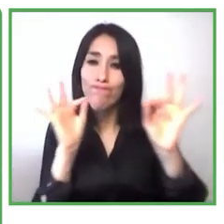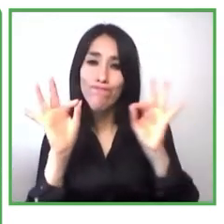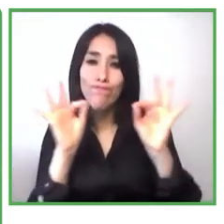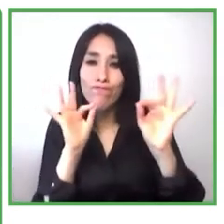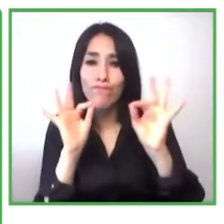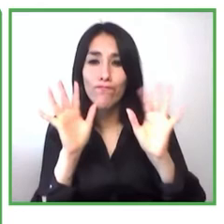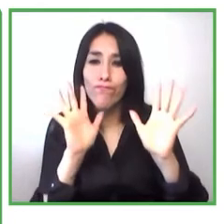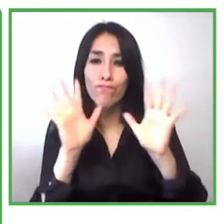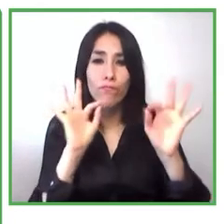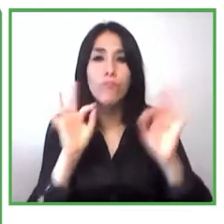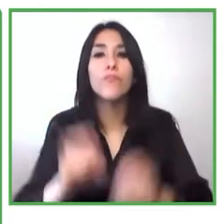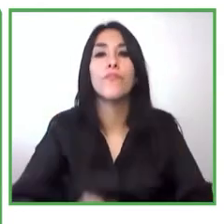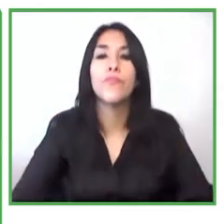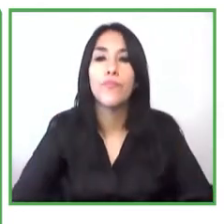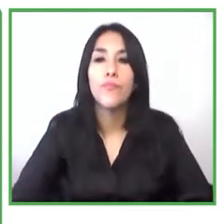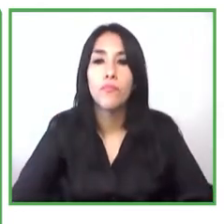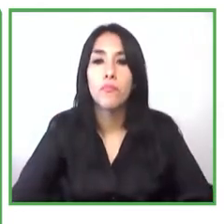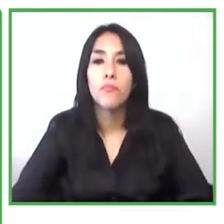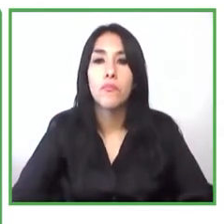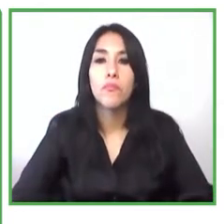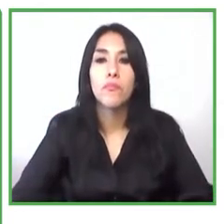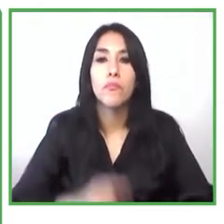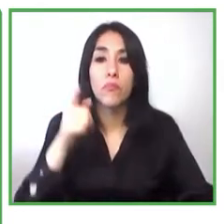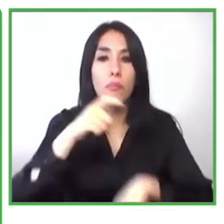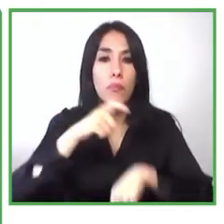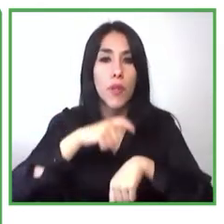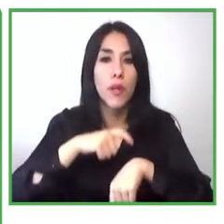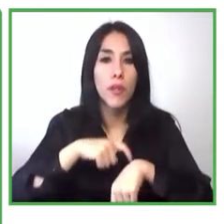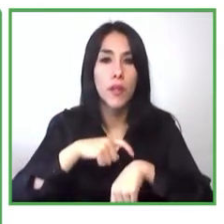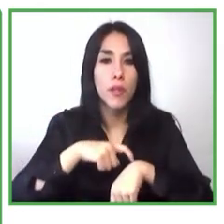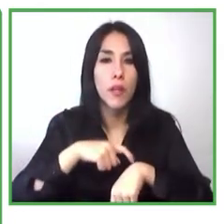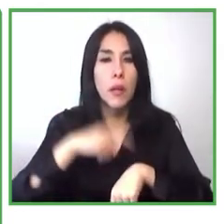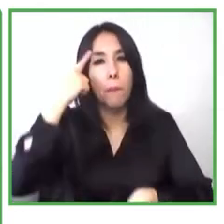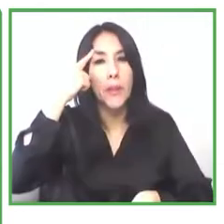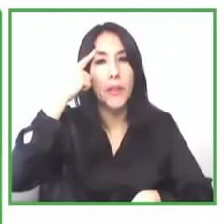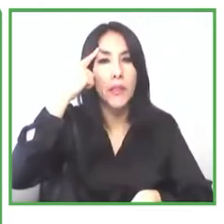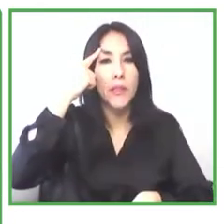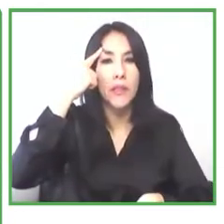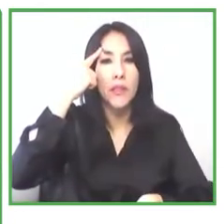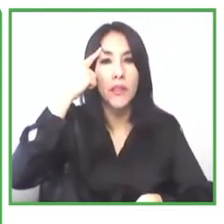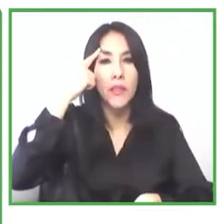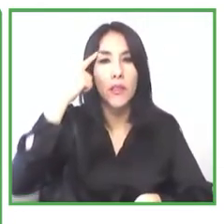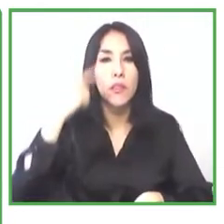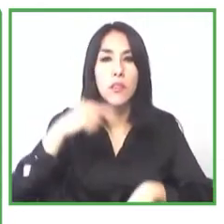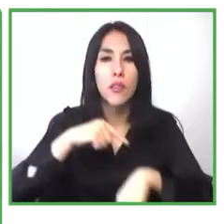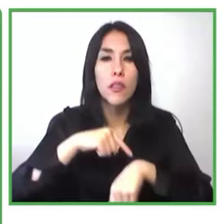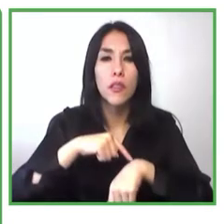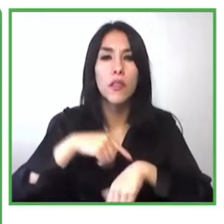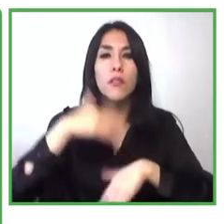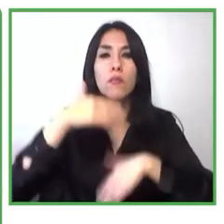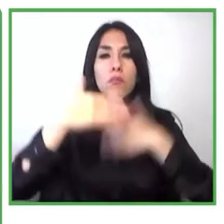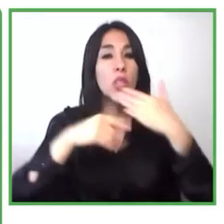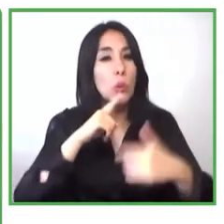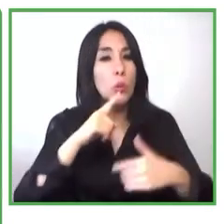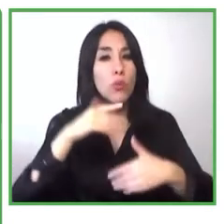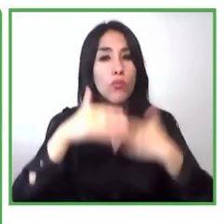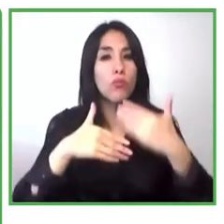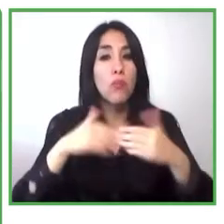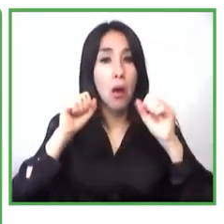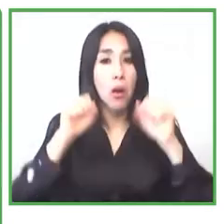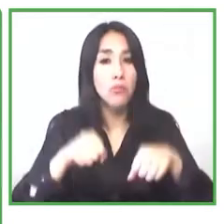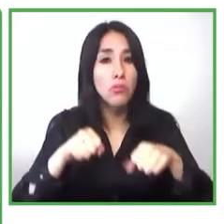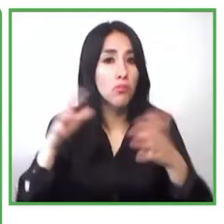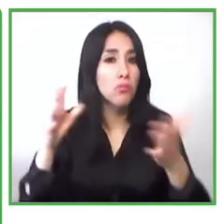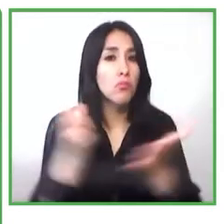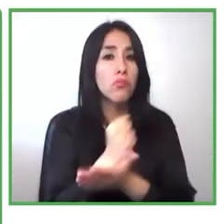si esa hipótesis o ese objetivo se cumplía y rápidamente ir sistematizando estos aprendizajes todo en una lógica de laboratorio